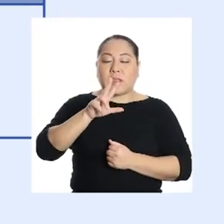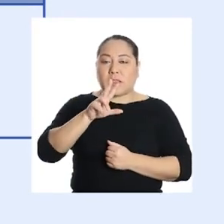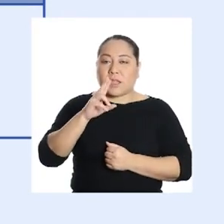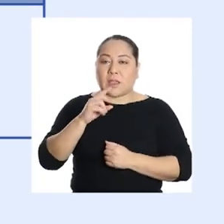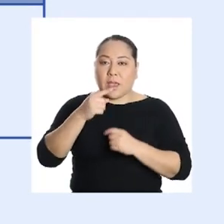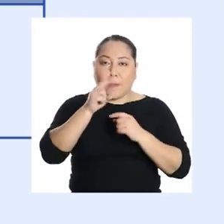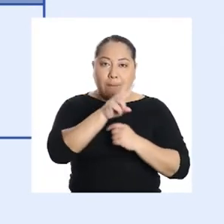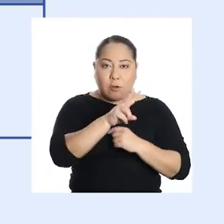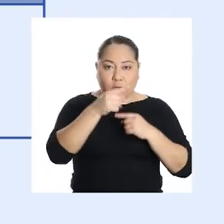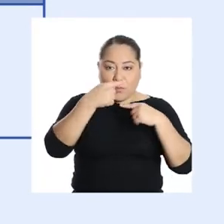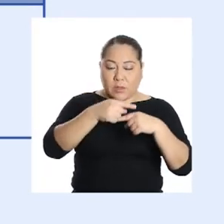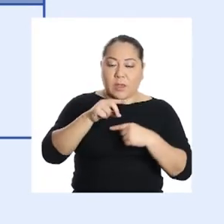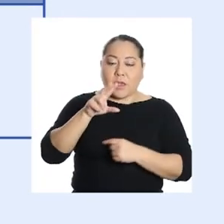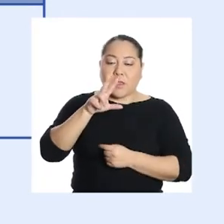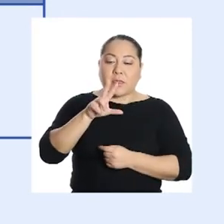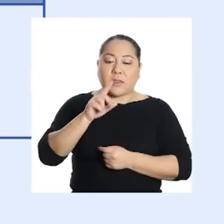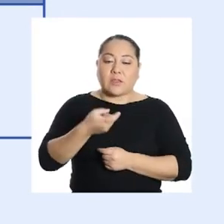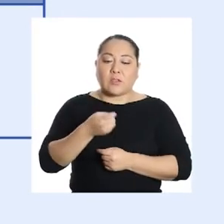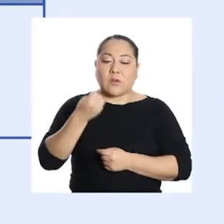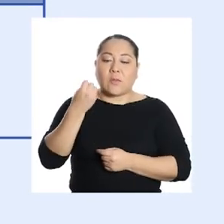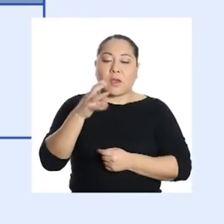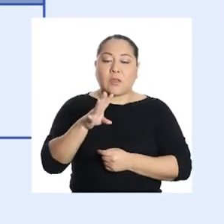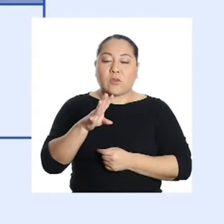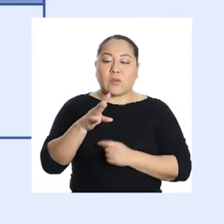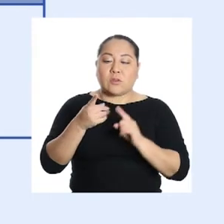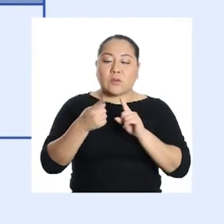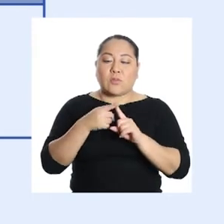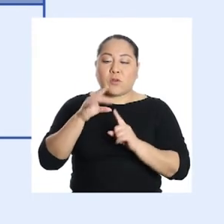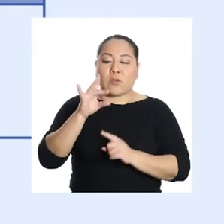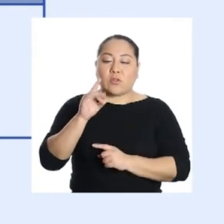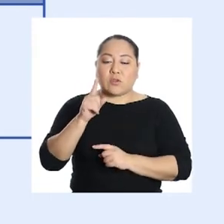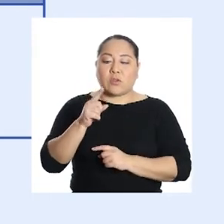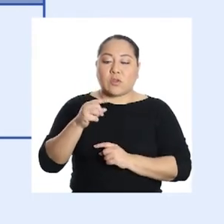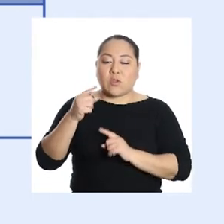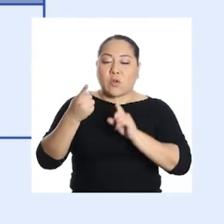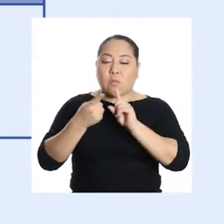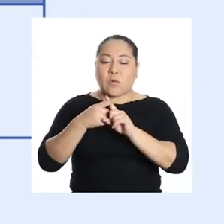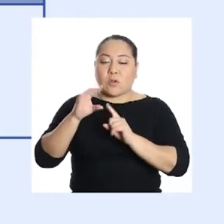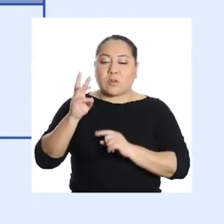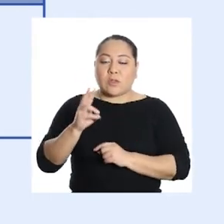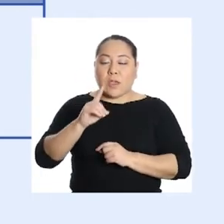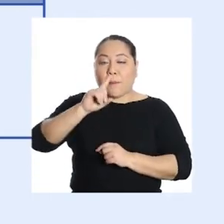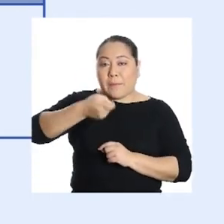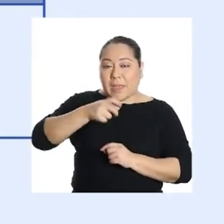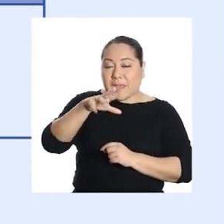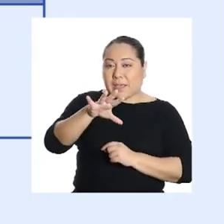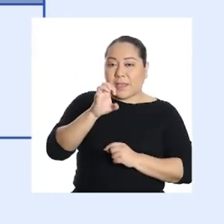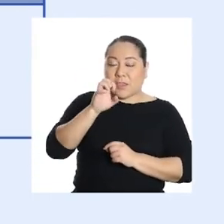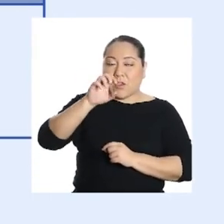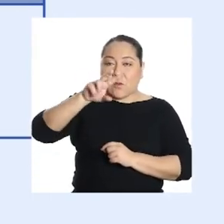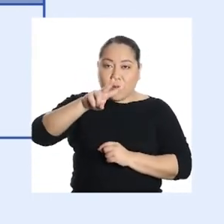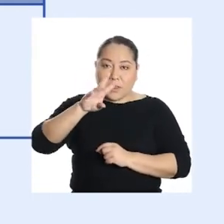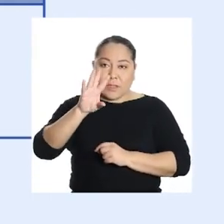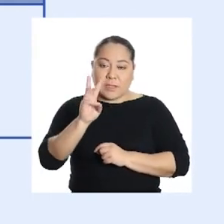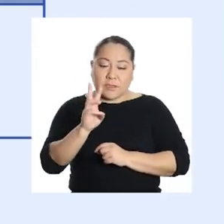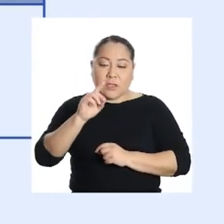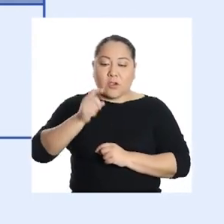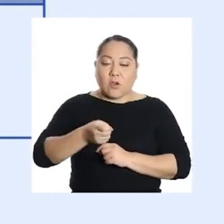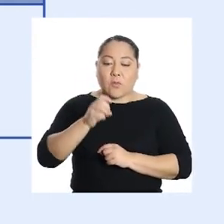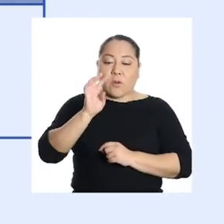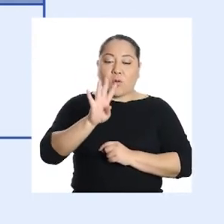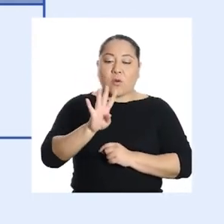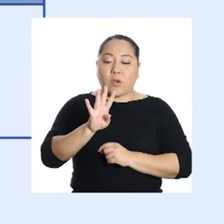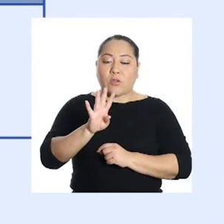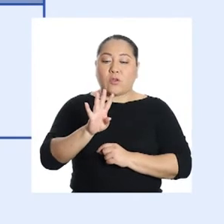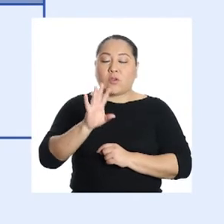Operando, tendremos que el volumen es igual a... 1,526,4